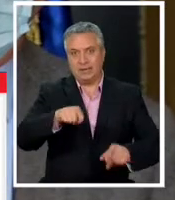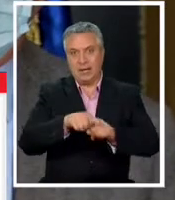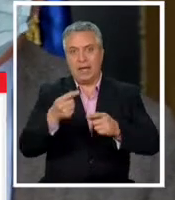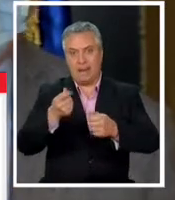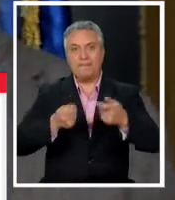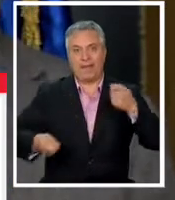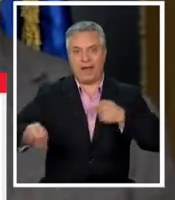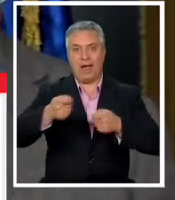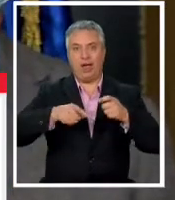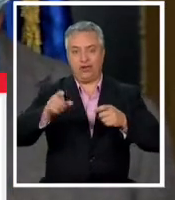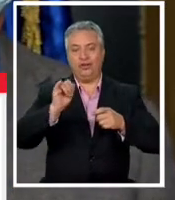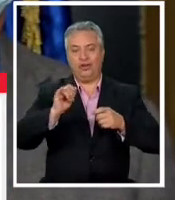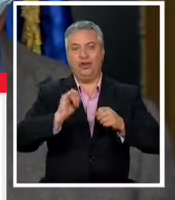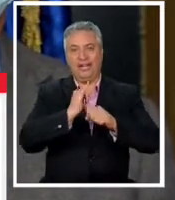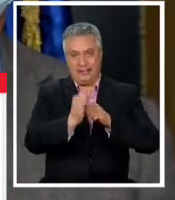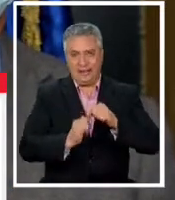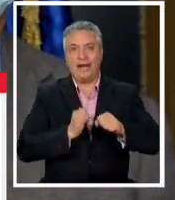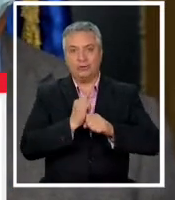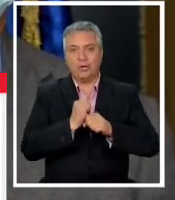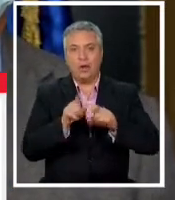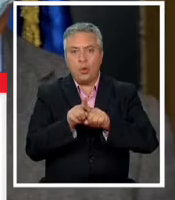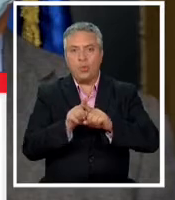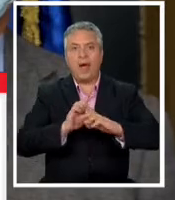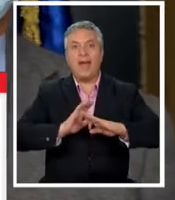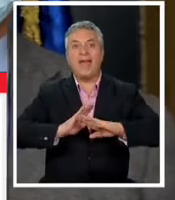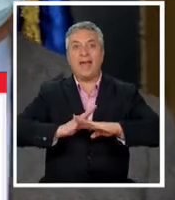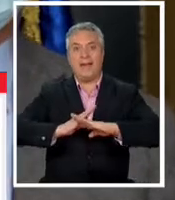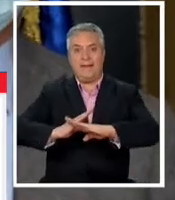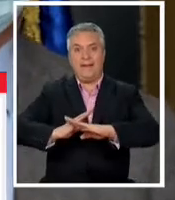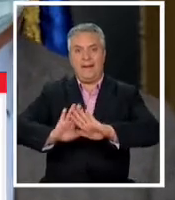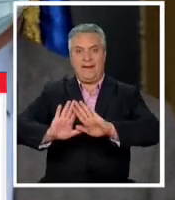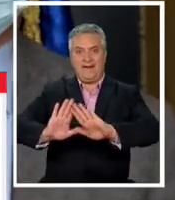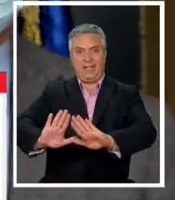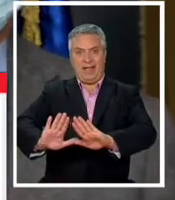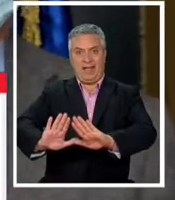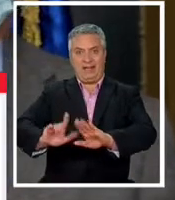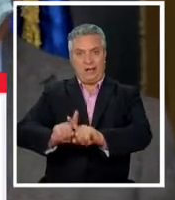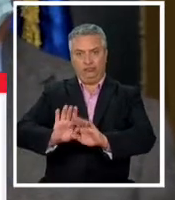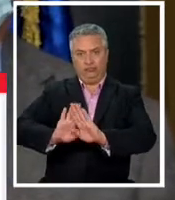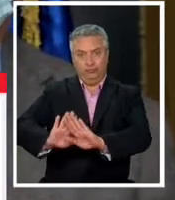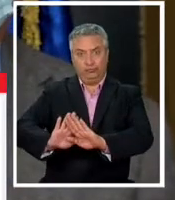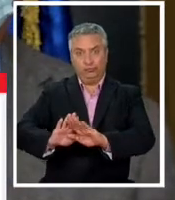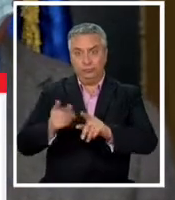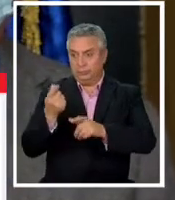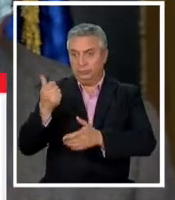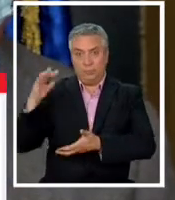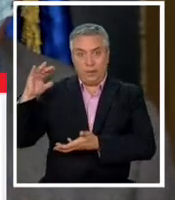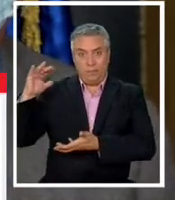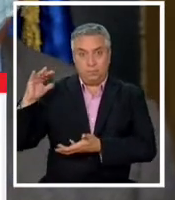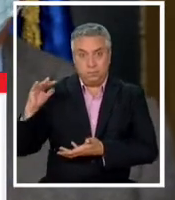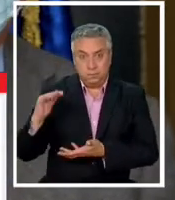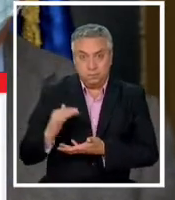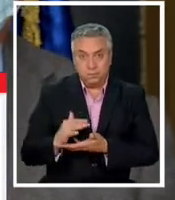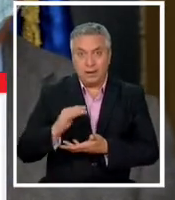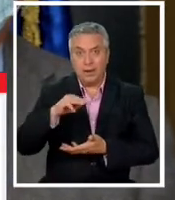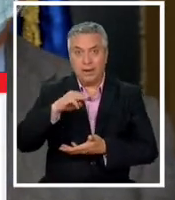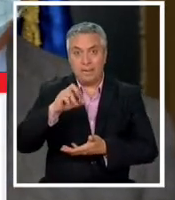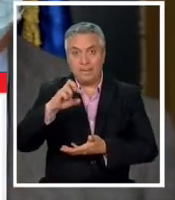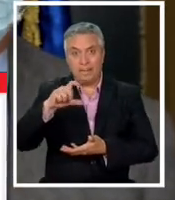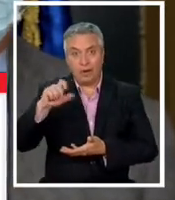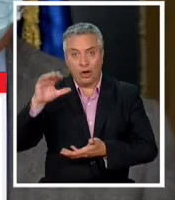internacionales que tiene que ver con evitar que el agotamiento de los recursos del MEPCO lleve